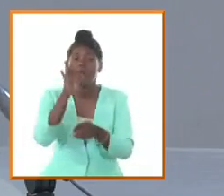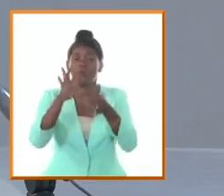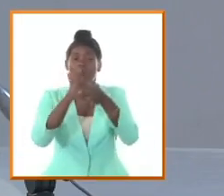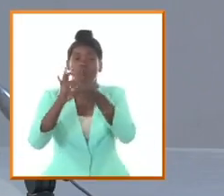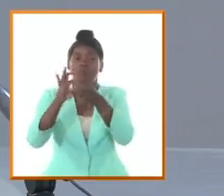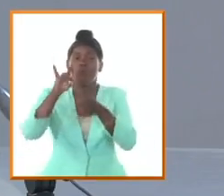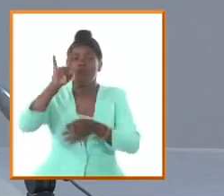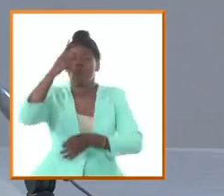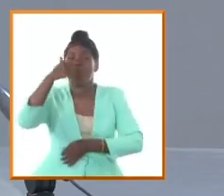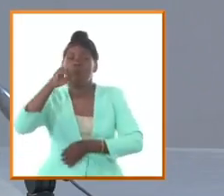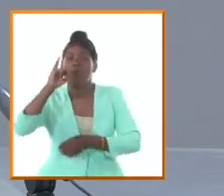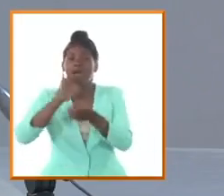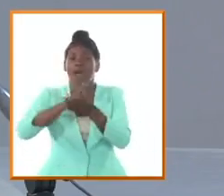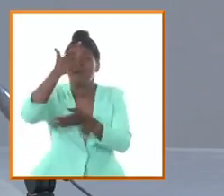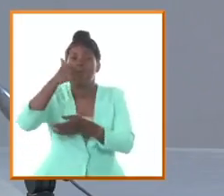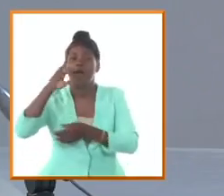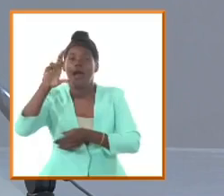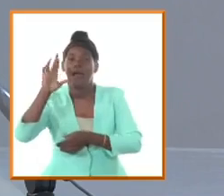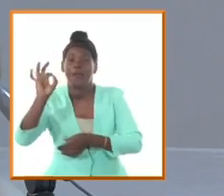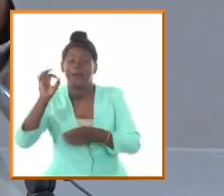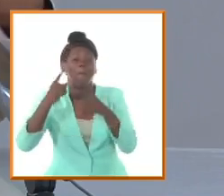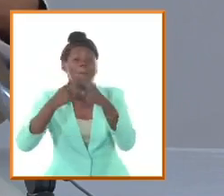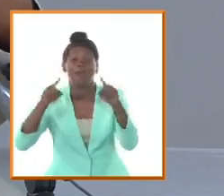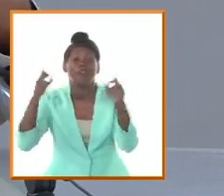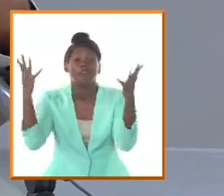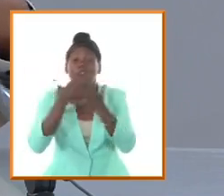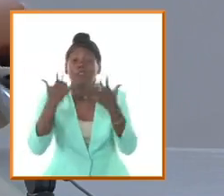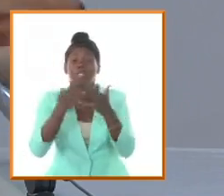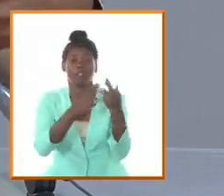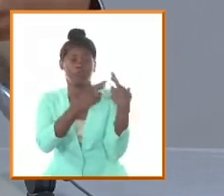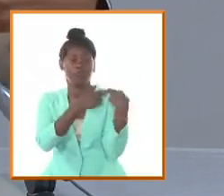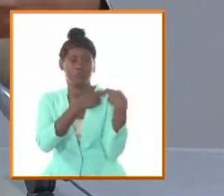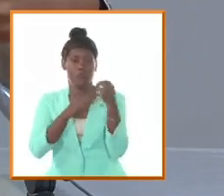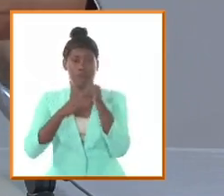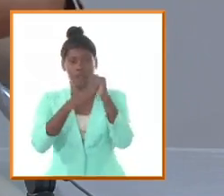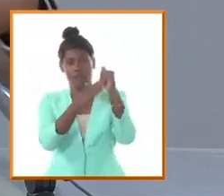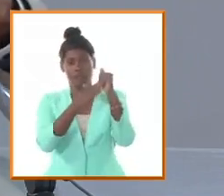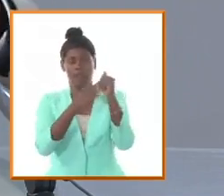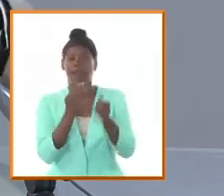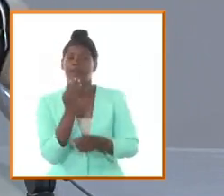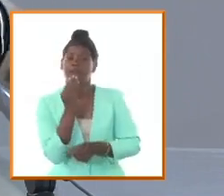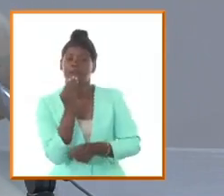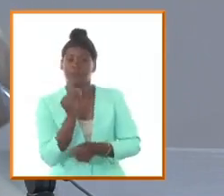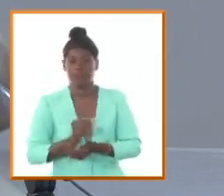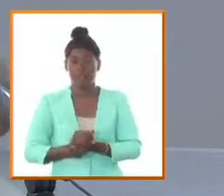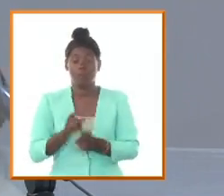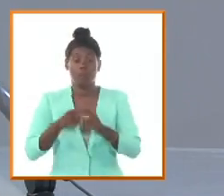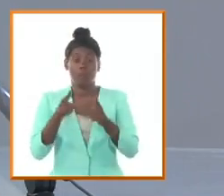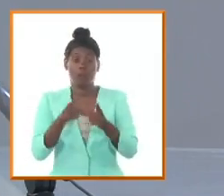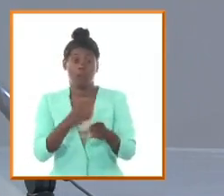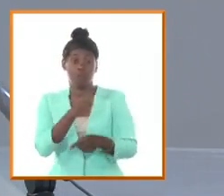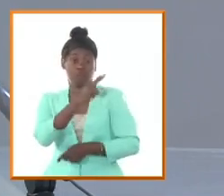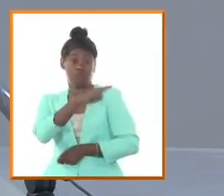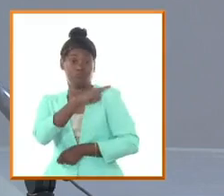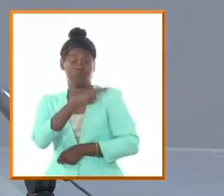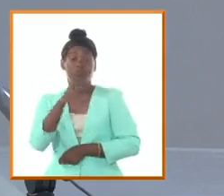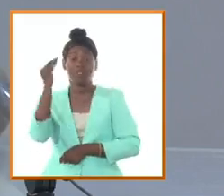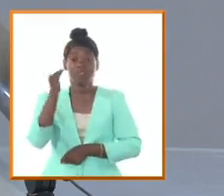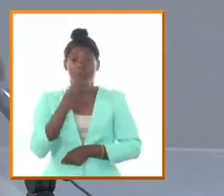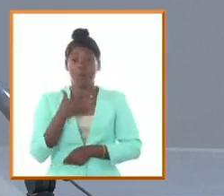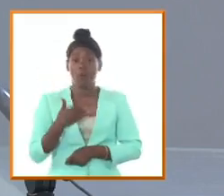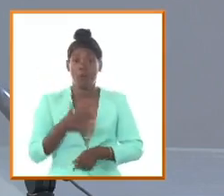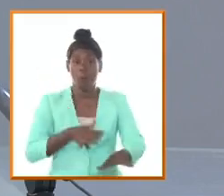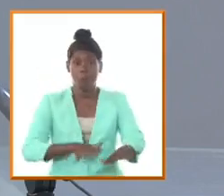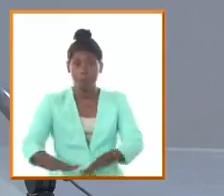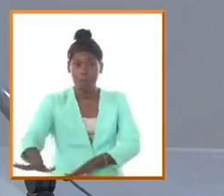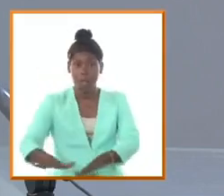ahí hay un Agramonte que es sin duda una representante de esta lógica en la cual las estructuras del poder civil atan al mando